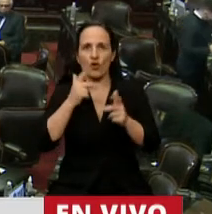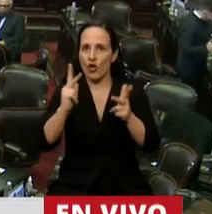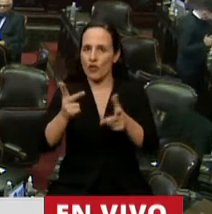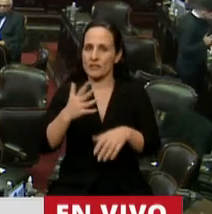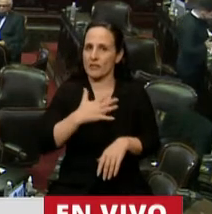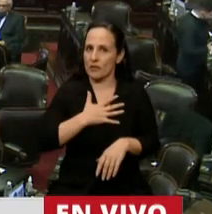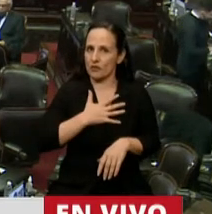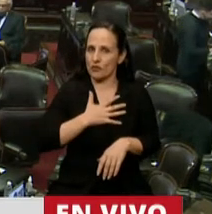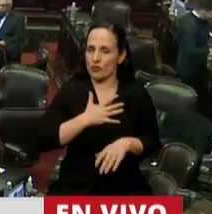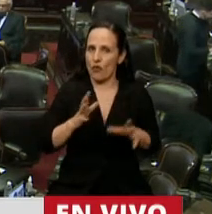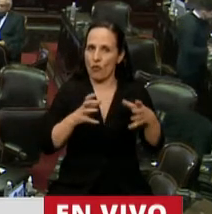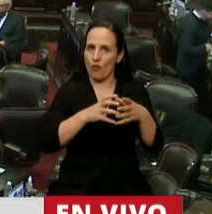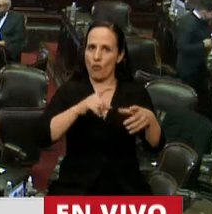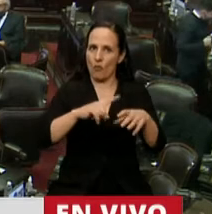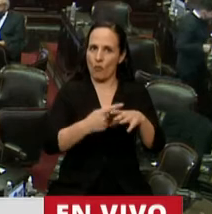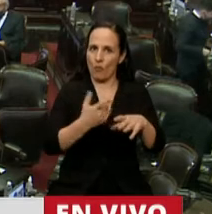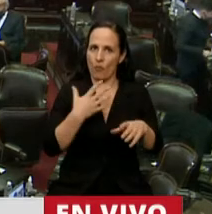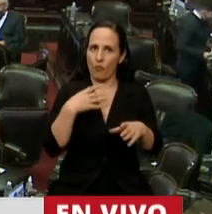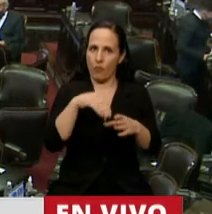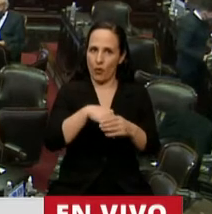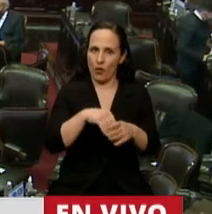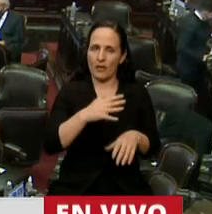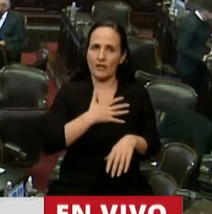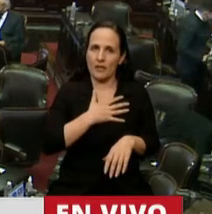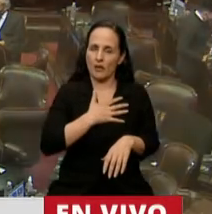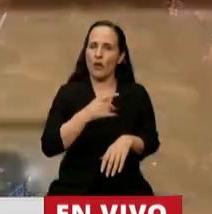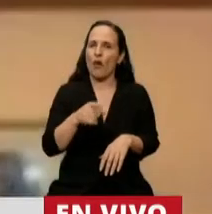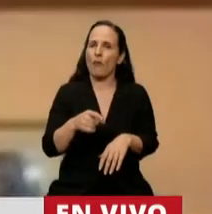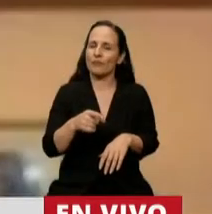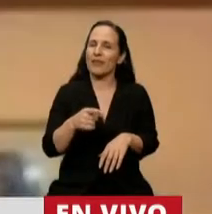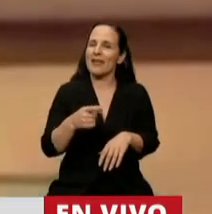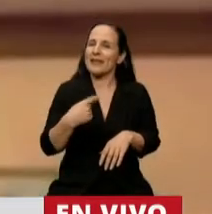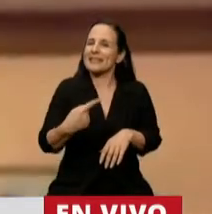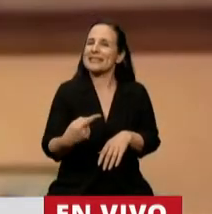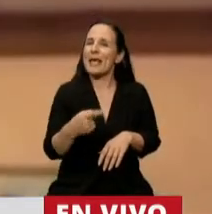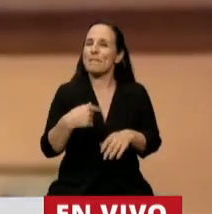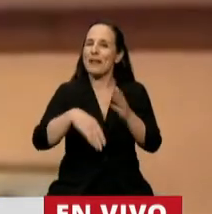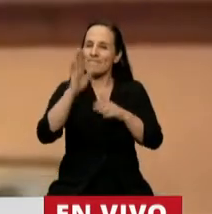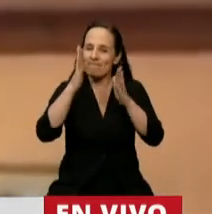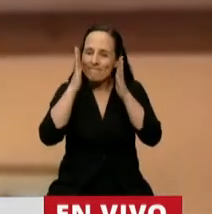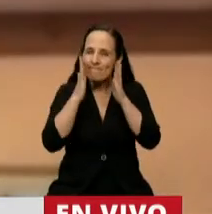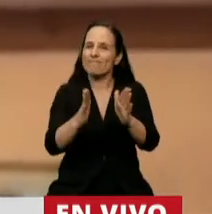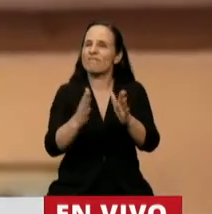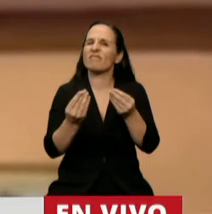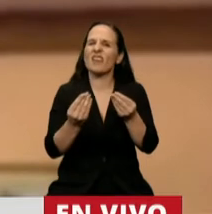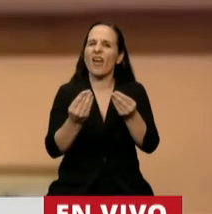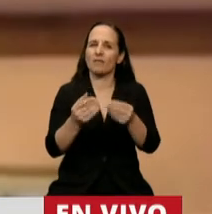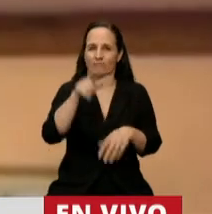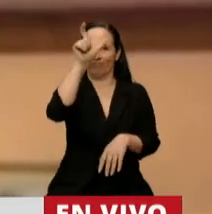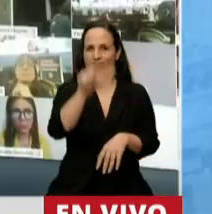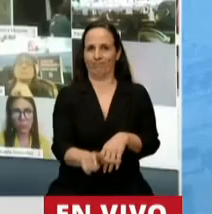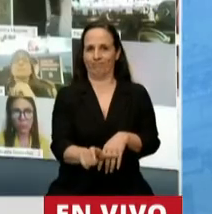pertenezco a un espacio político que siempre ha puesto en el centro de la escena al ser humano.